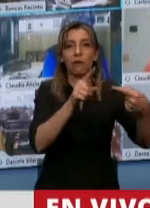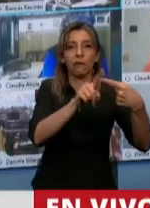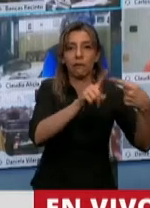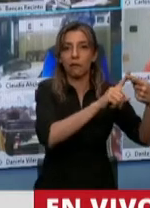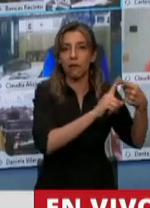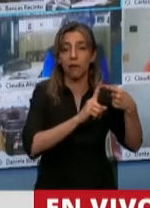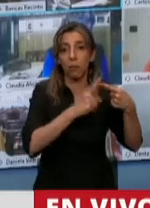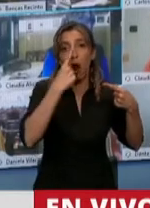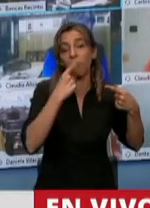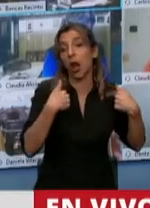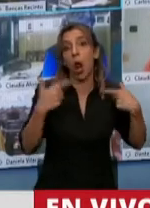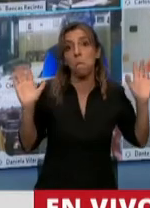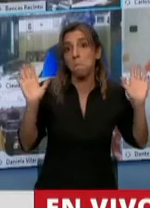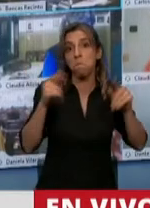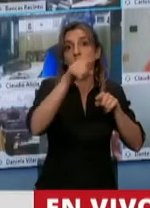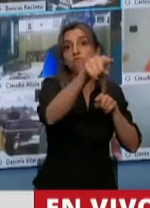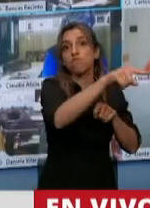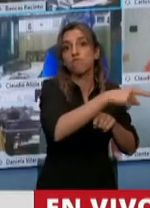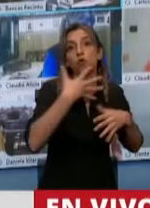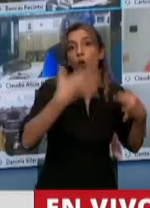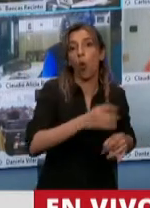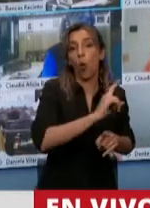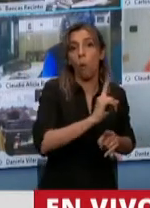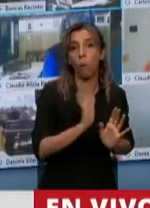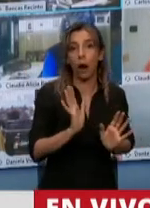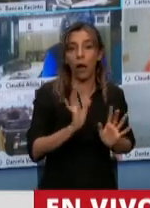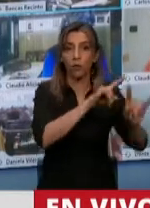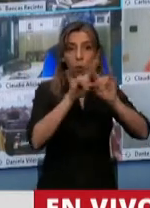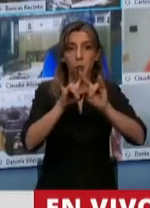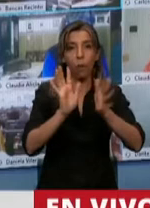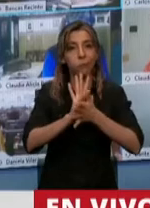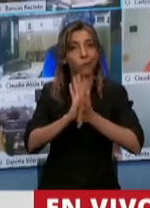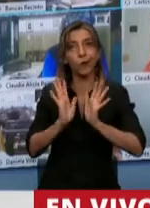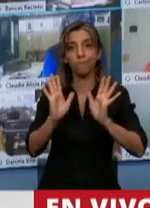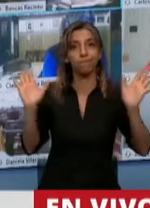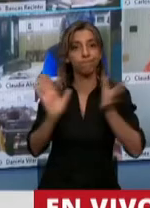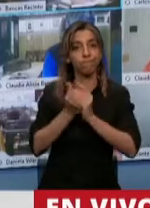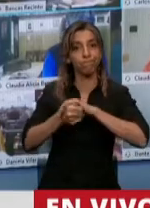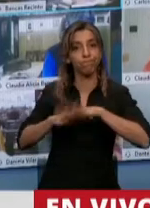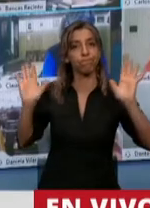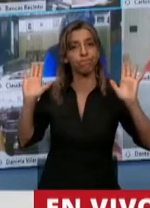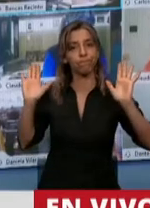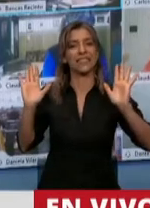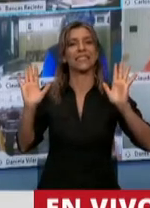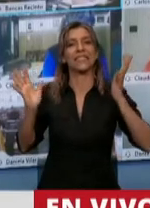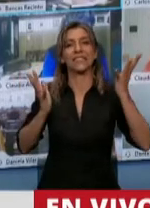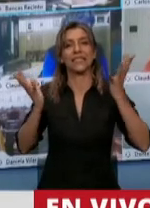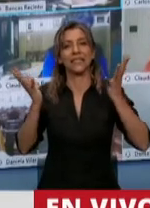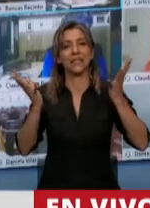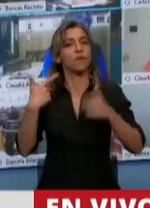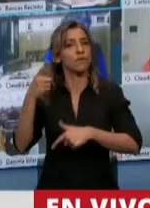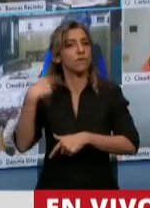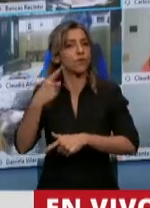ley, terminar con un derecho que lleva 30 años en nuestra legislación, que es... Y cuando hablamos de los consumidores, estamos hablando de los